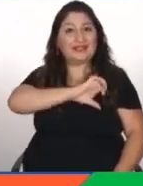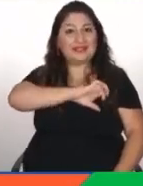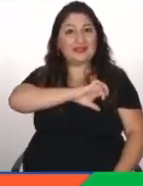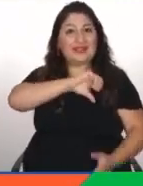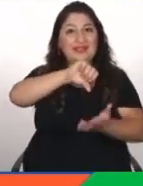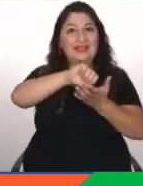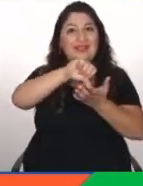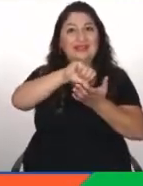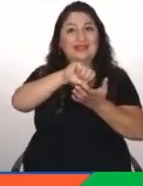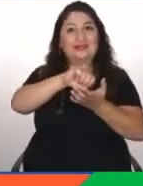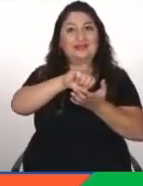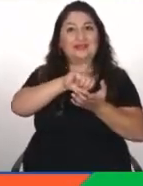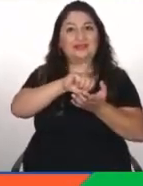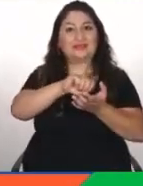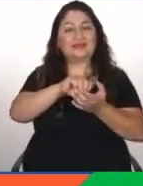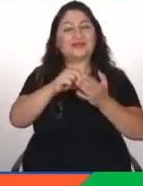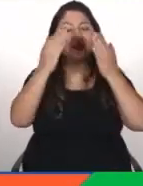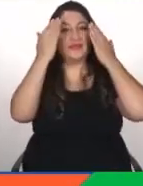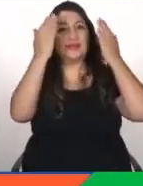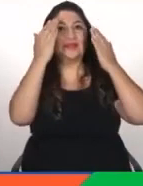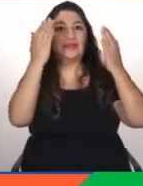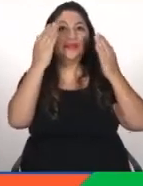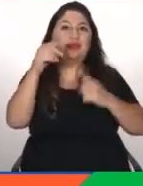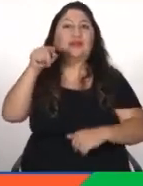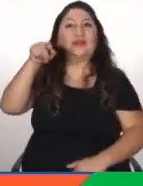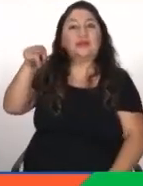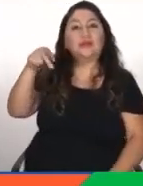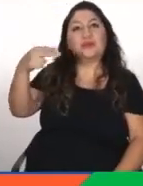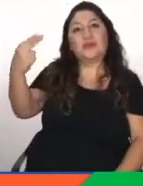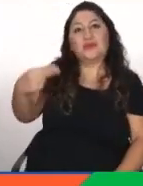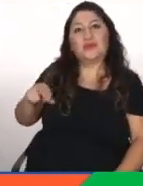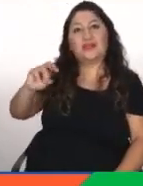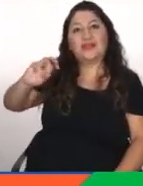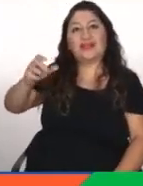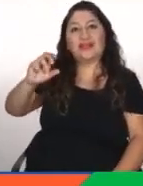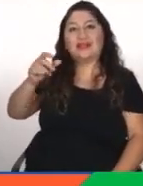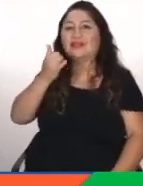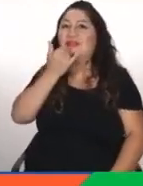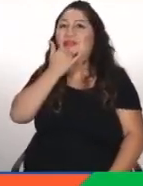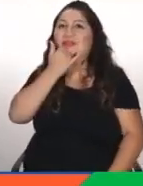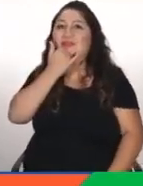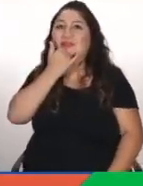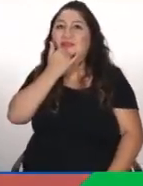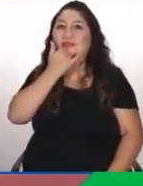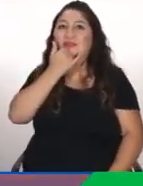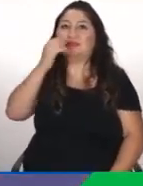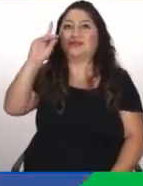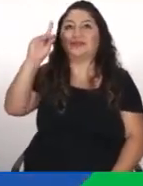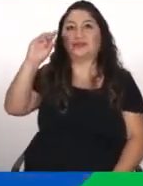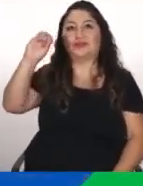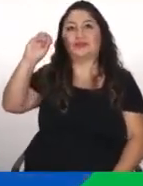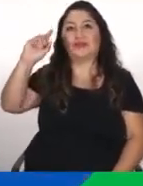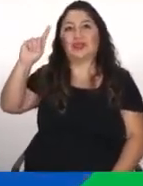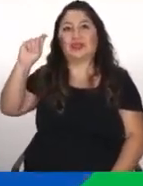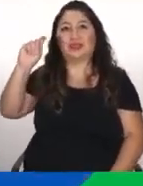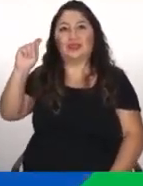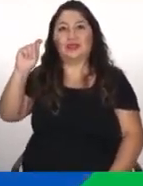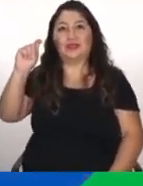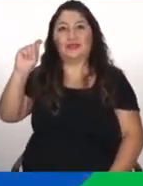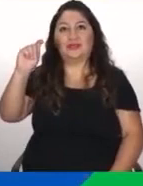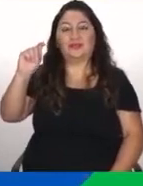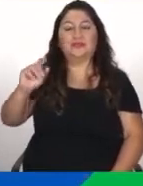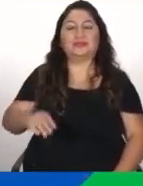Excelente, oye, Carlos es el dueño del canal .CCV y preséntate tú con todos tus títulos